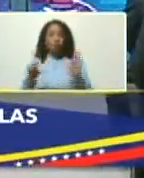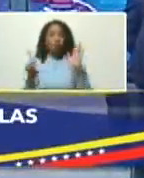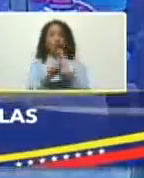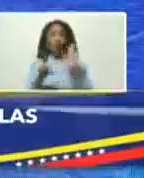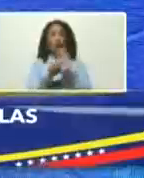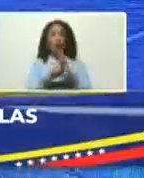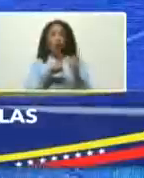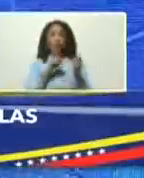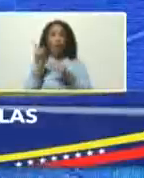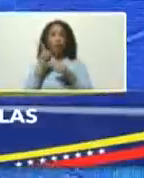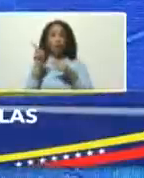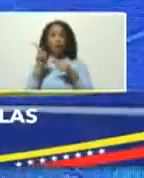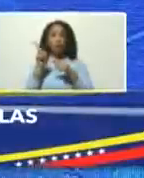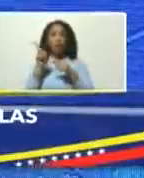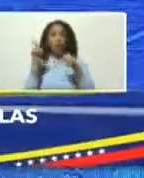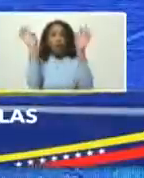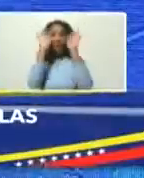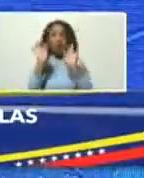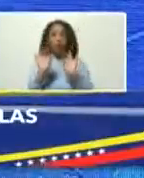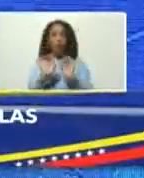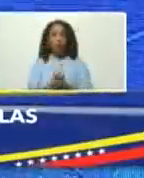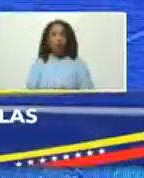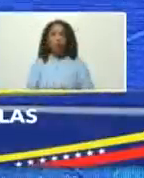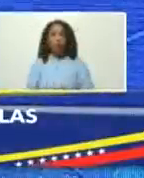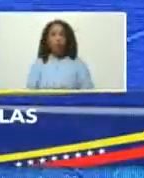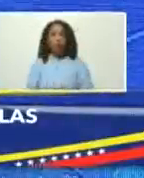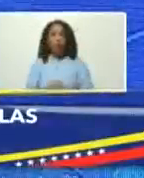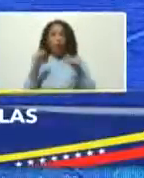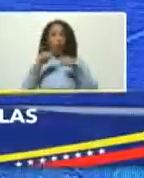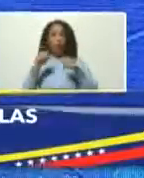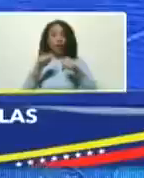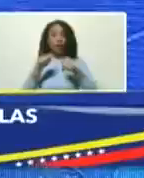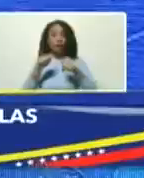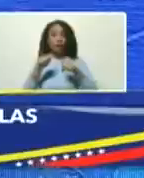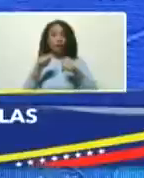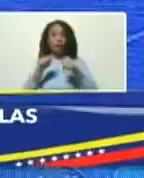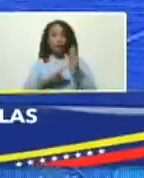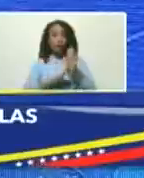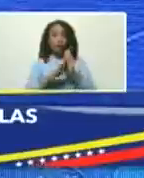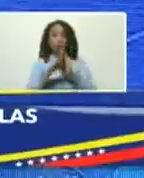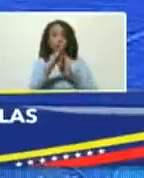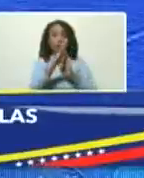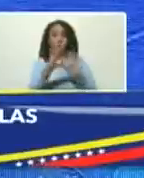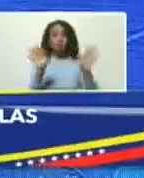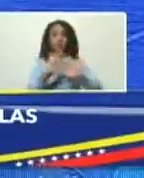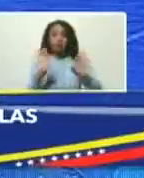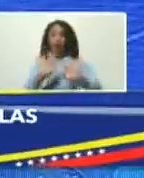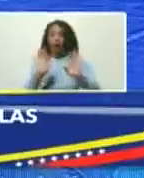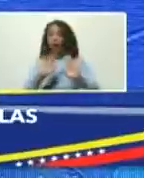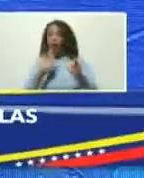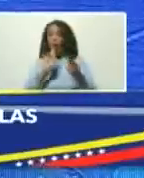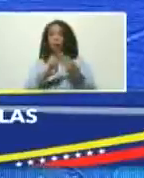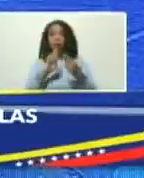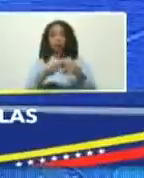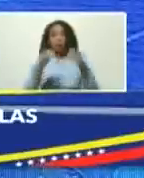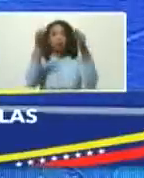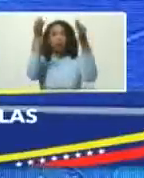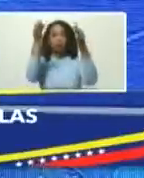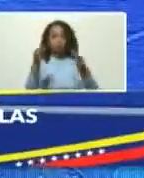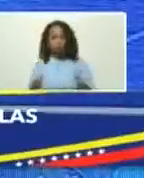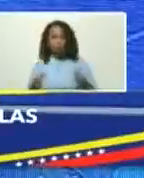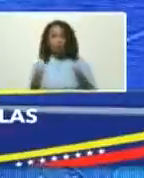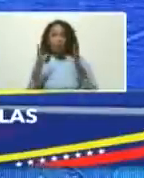esta calidad y de este alcance ya conocemos bien las